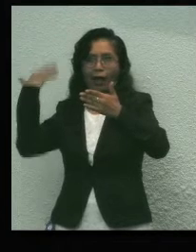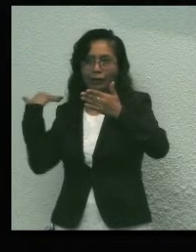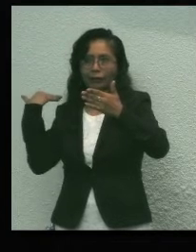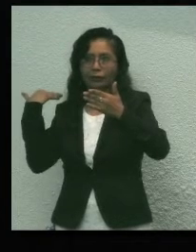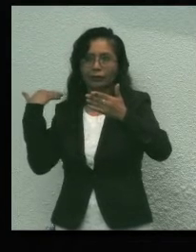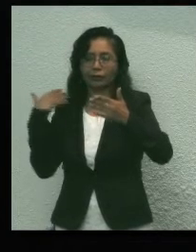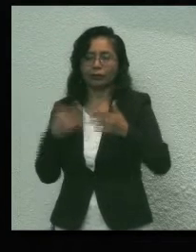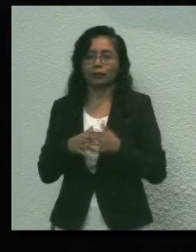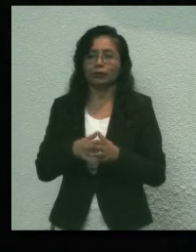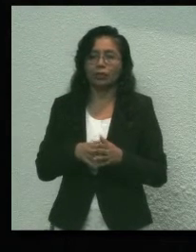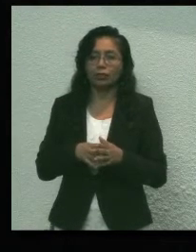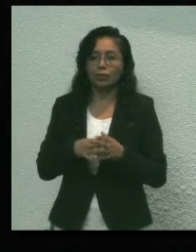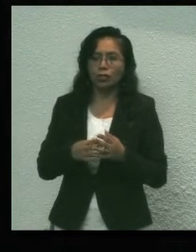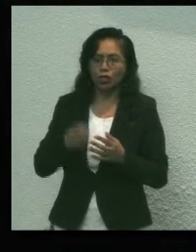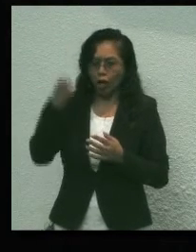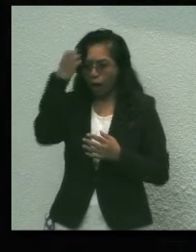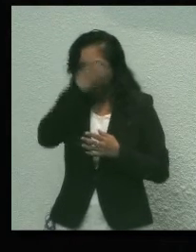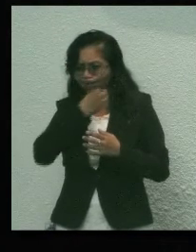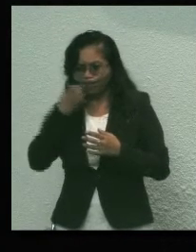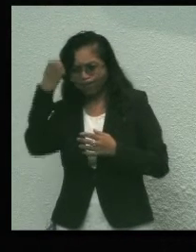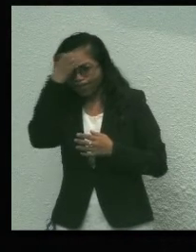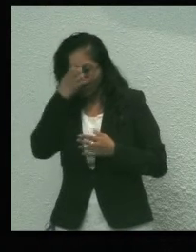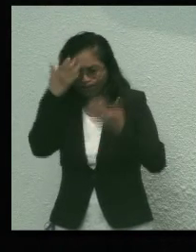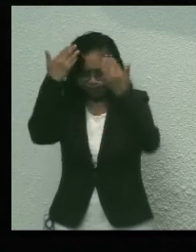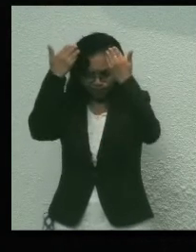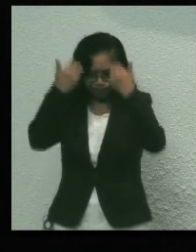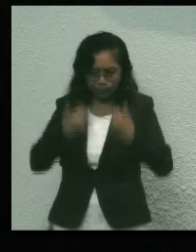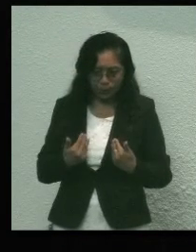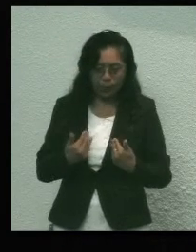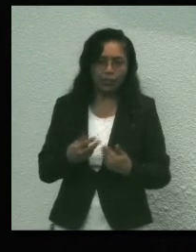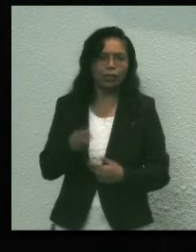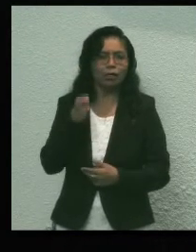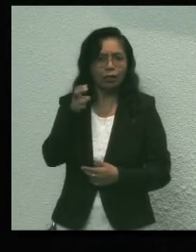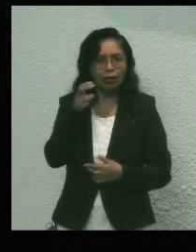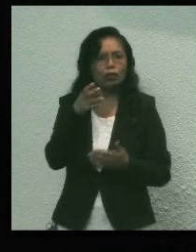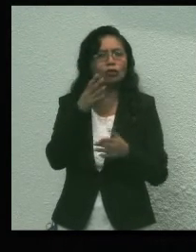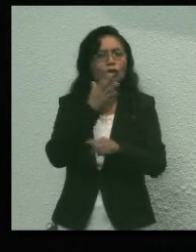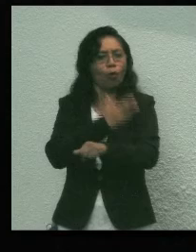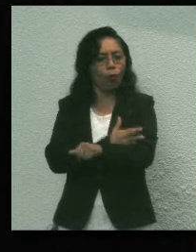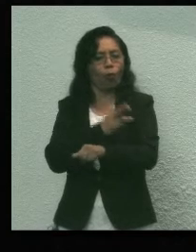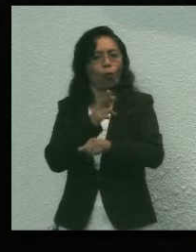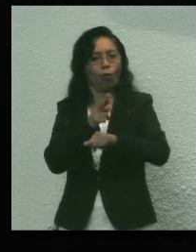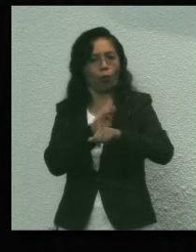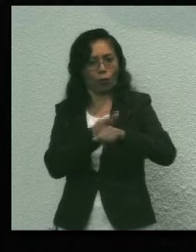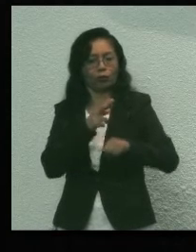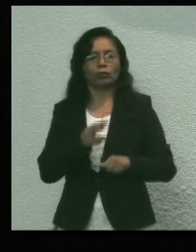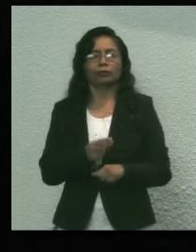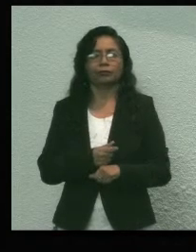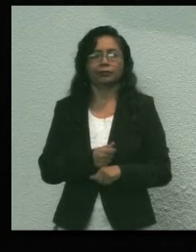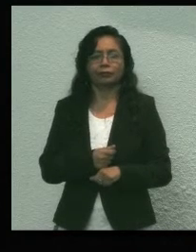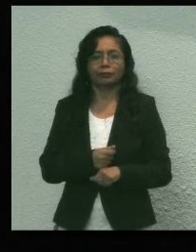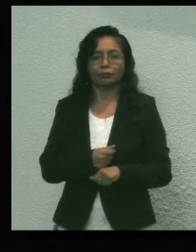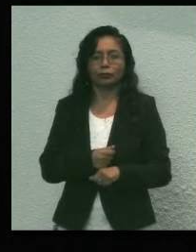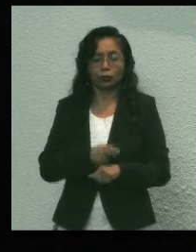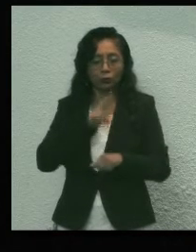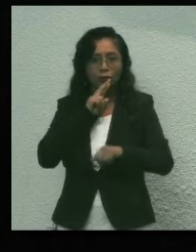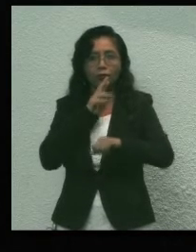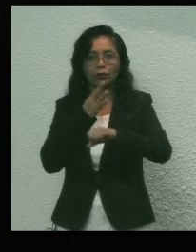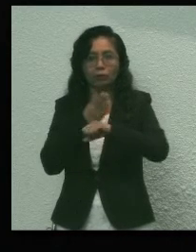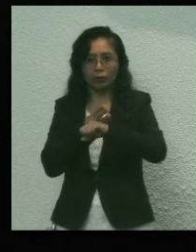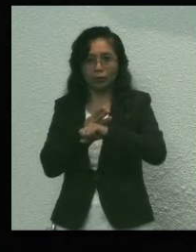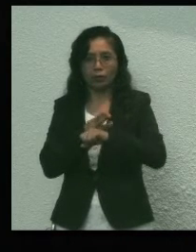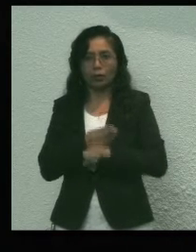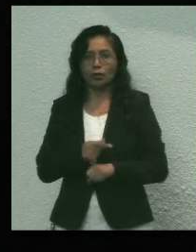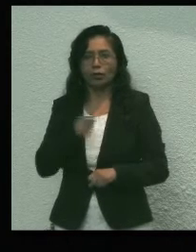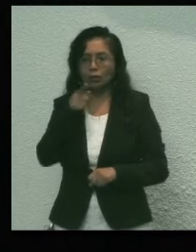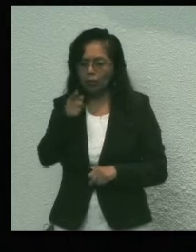La autocrítica es la actitud más honesta y responsable de un servidor público y aquí reconocemos